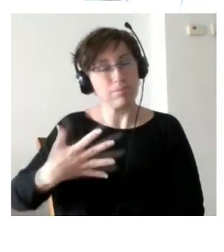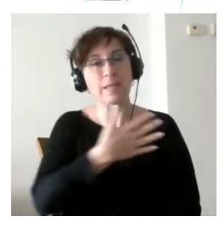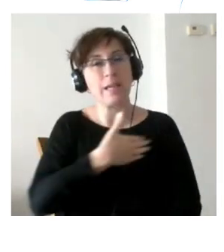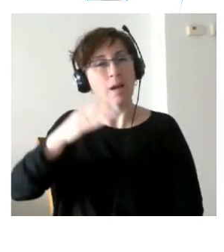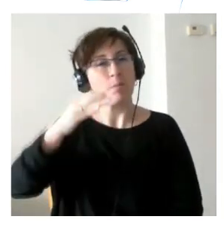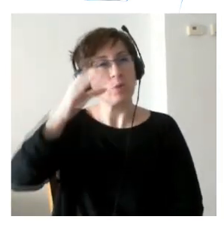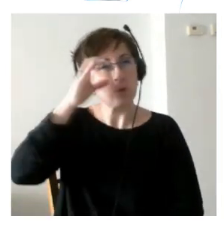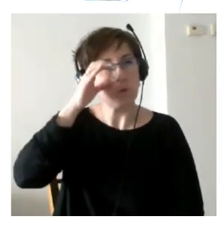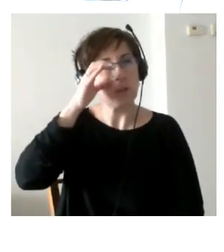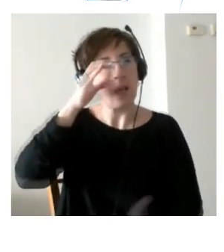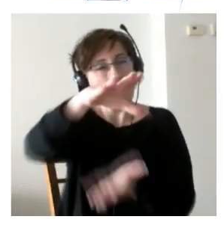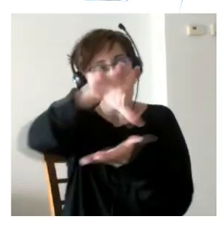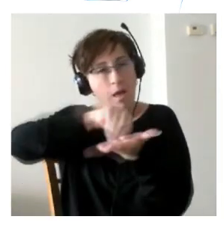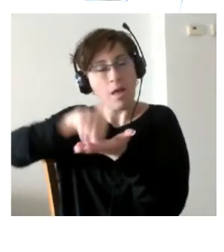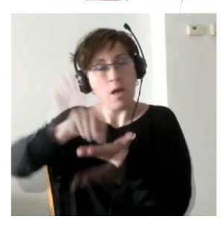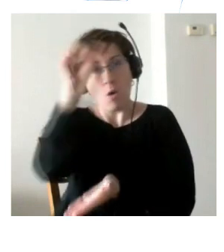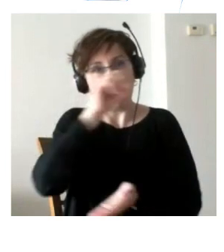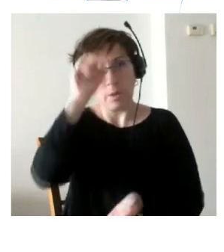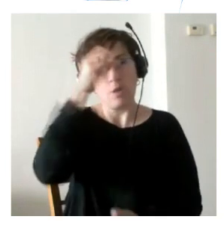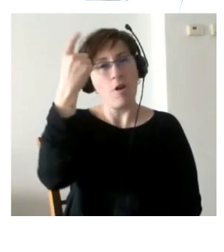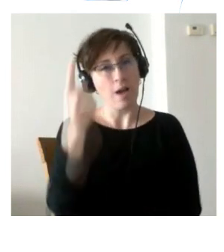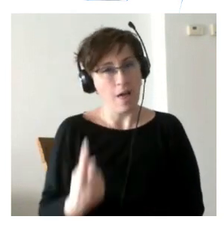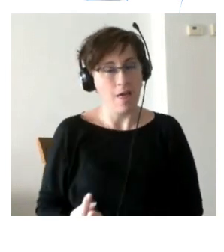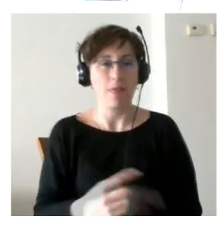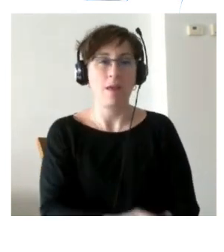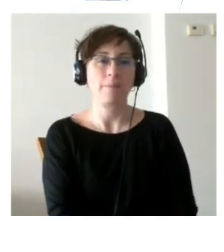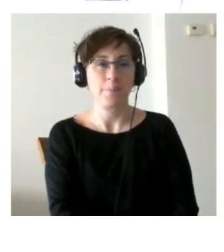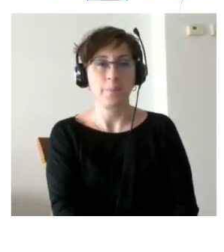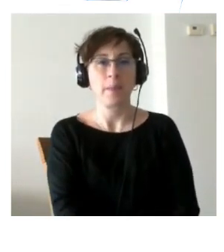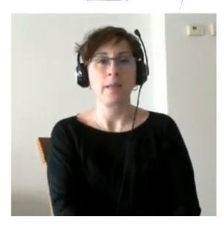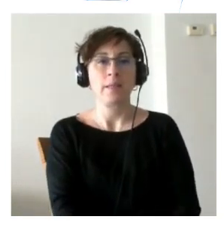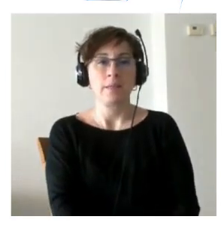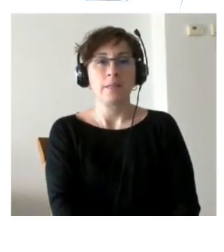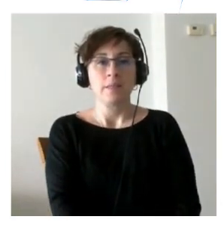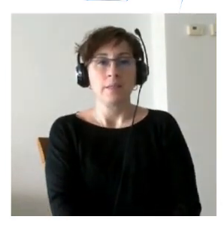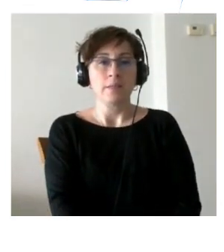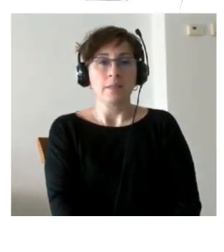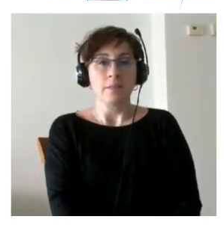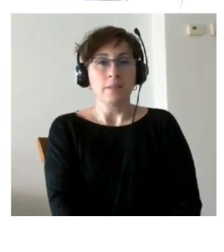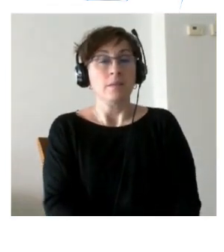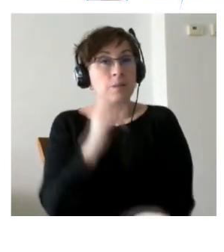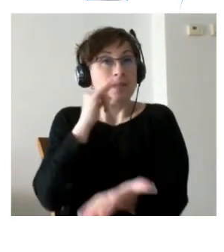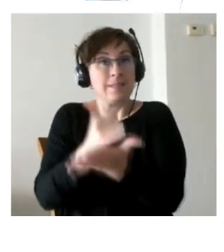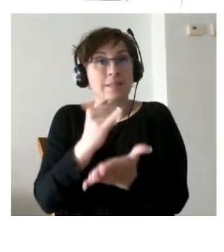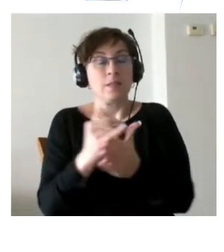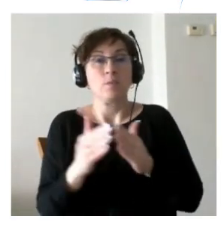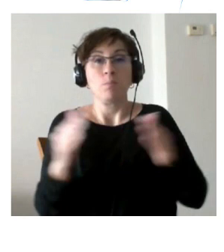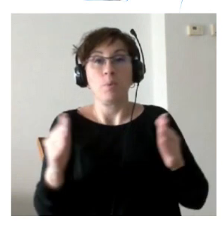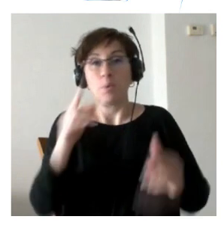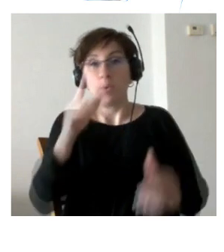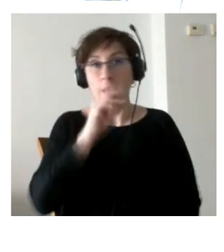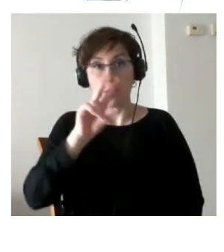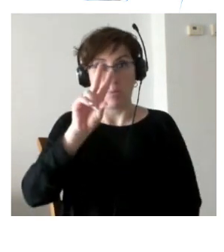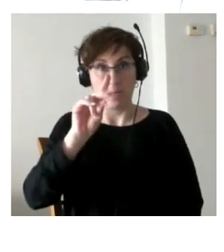la voz y la opinión de todas estas instancias el pilotaje empezó en el 21 y nuestra